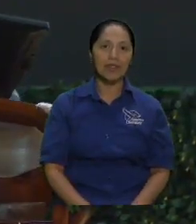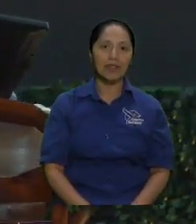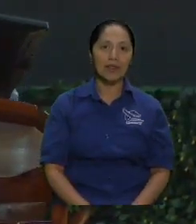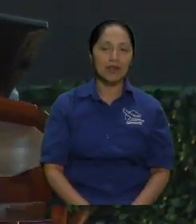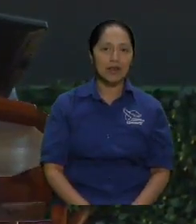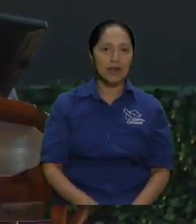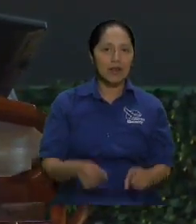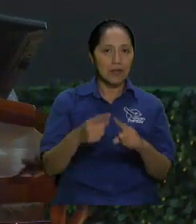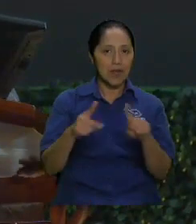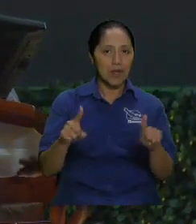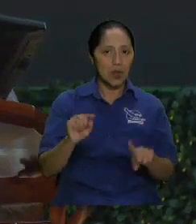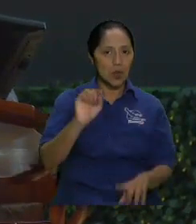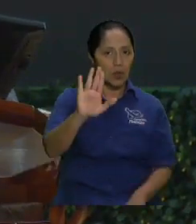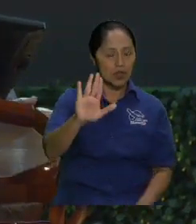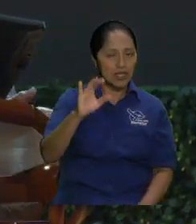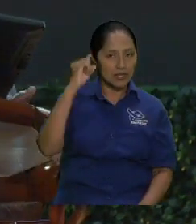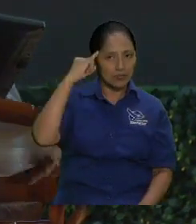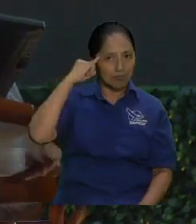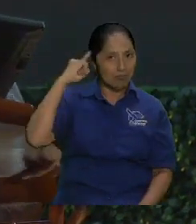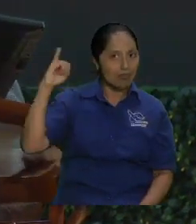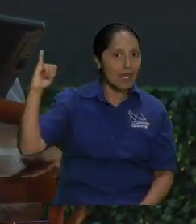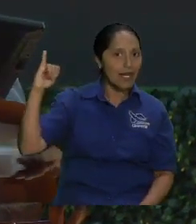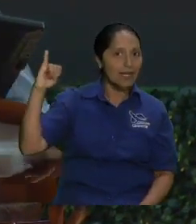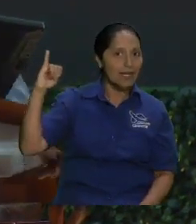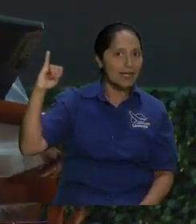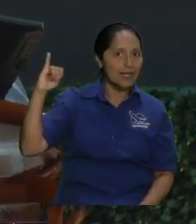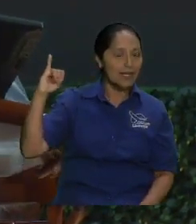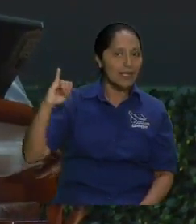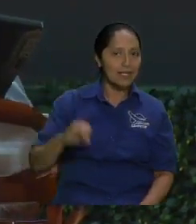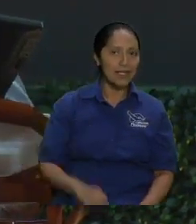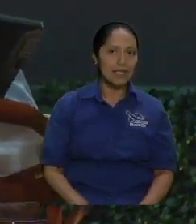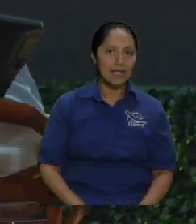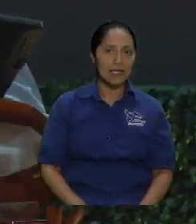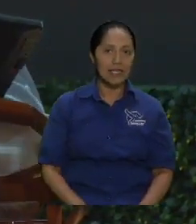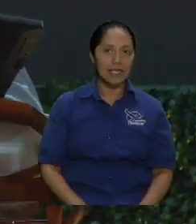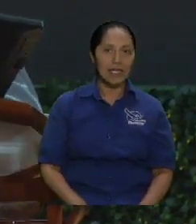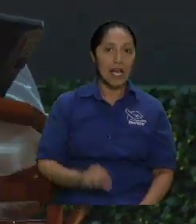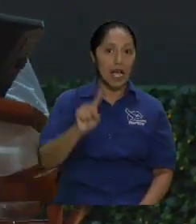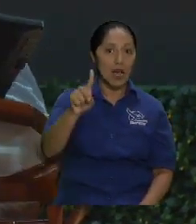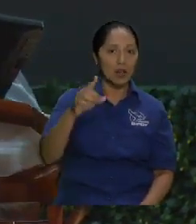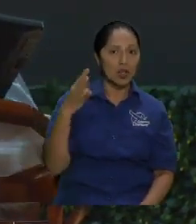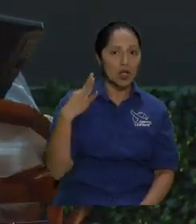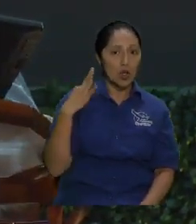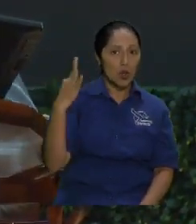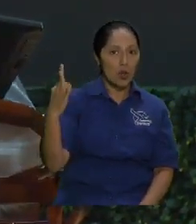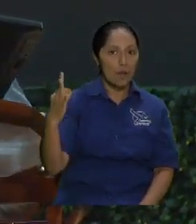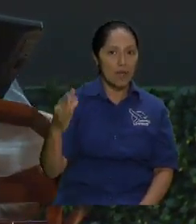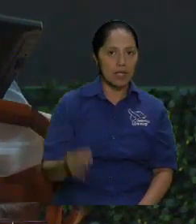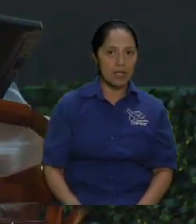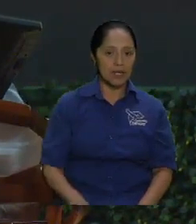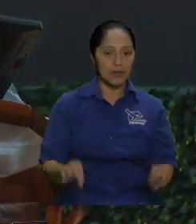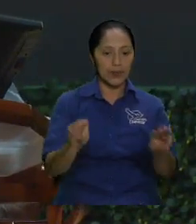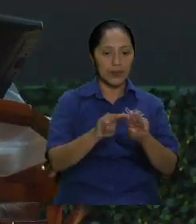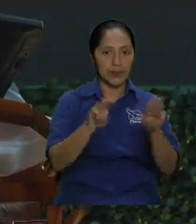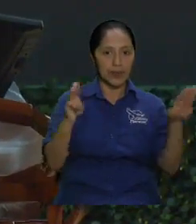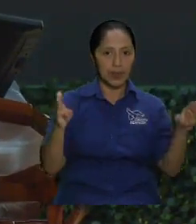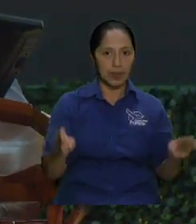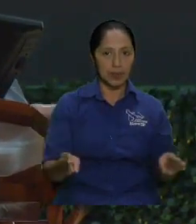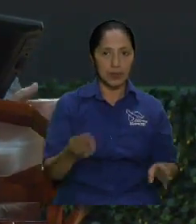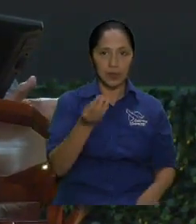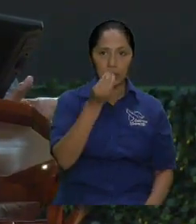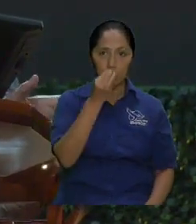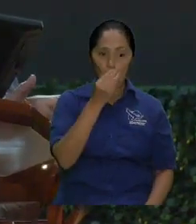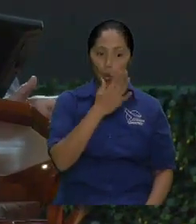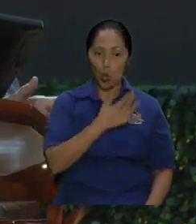Pero imagínese usted que nos invitan a un banquete ahí y caviar y todo. hermano.